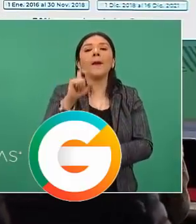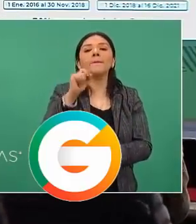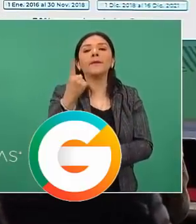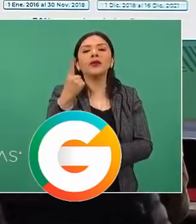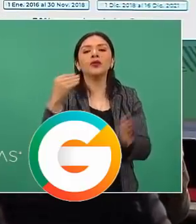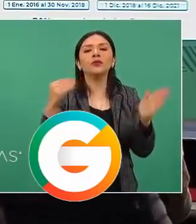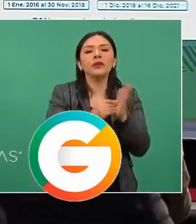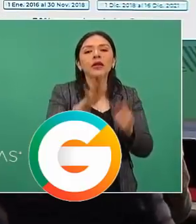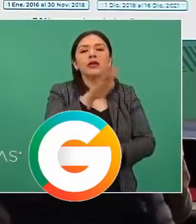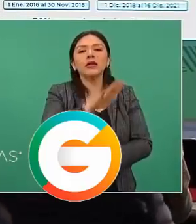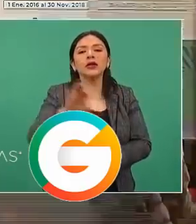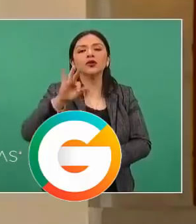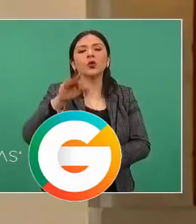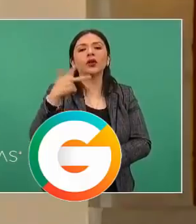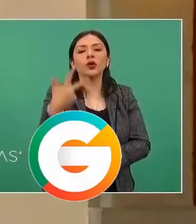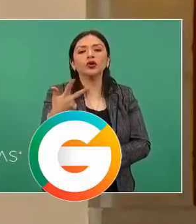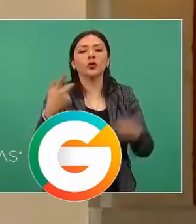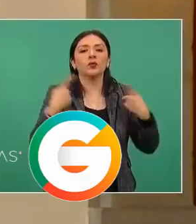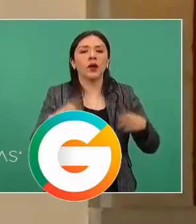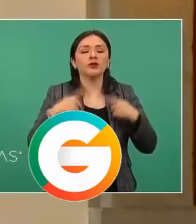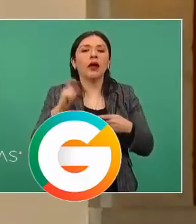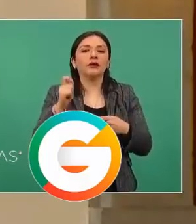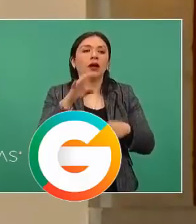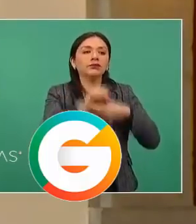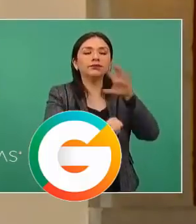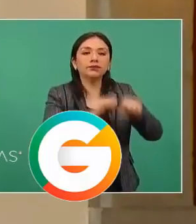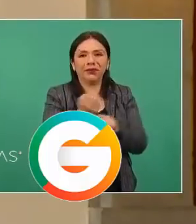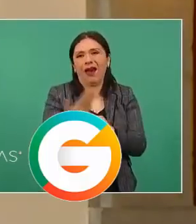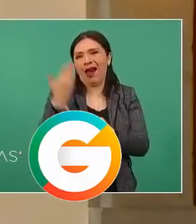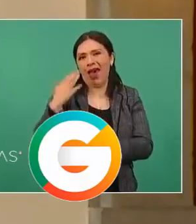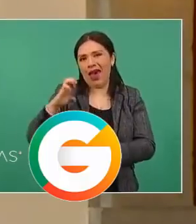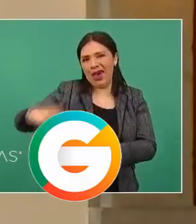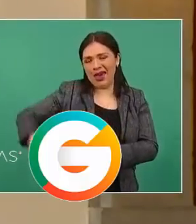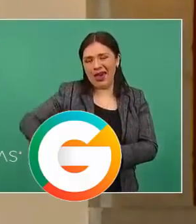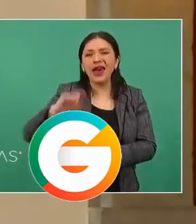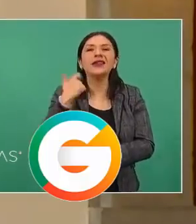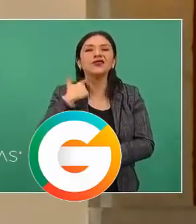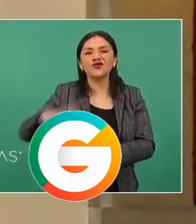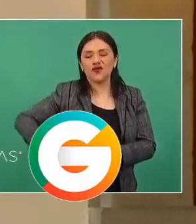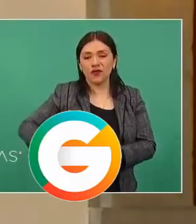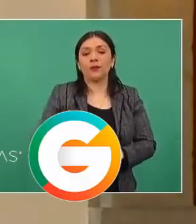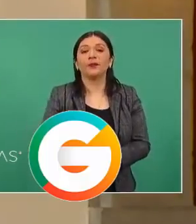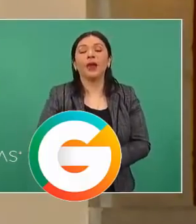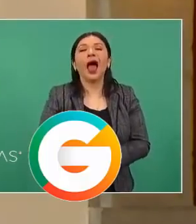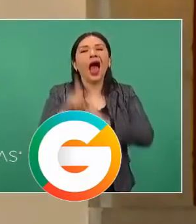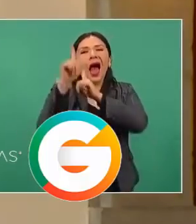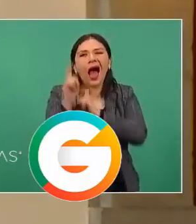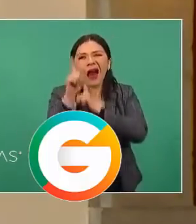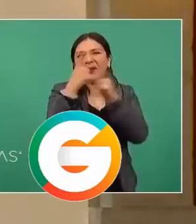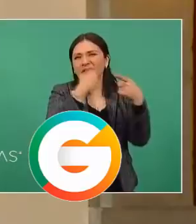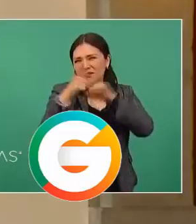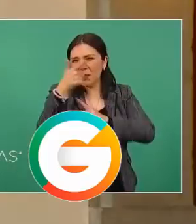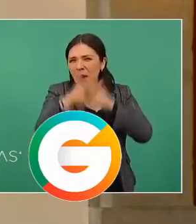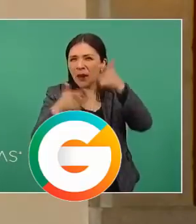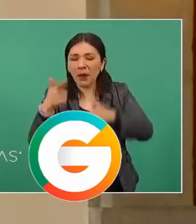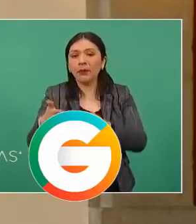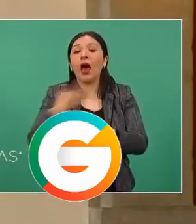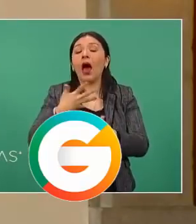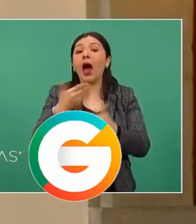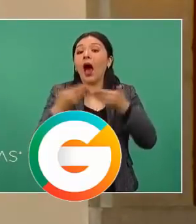548 de la anterior administración. En armas de fuego, un 80 por ciento más de